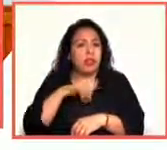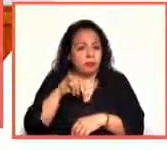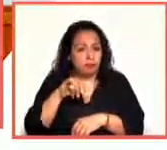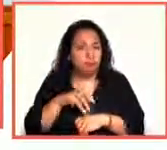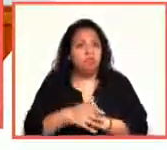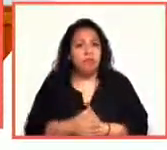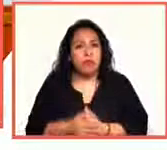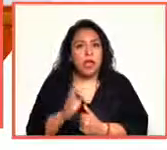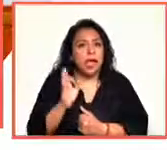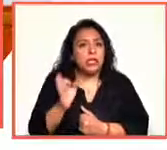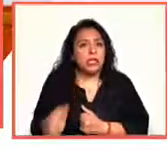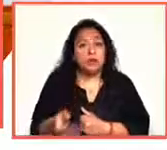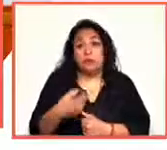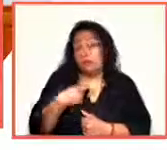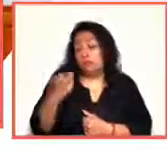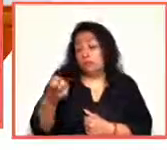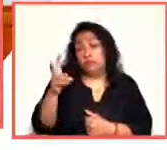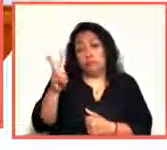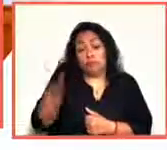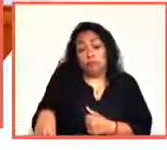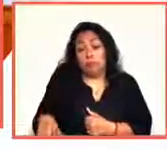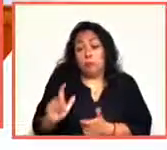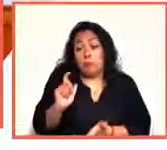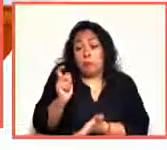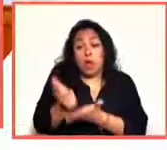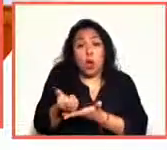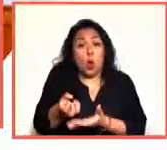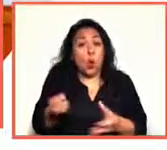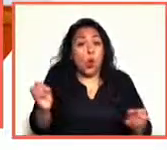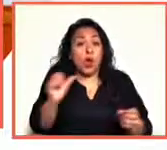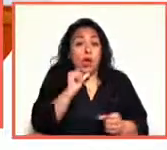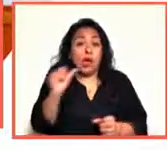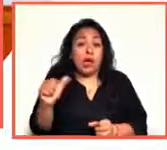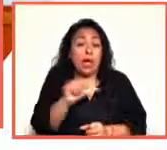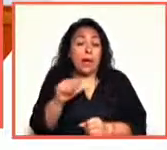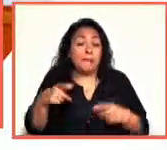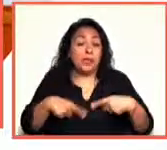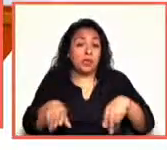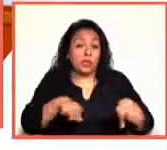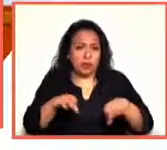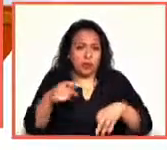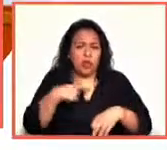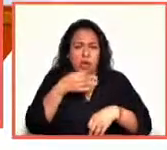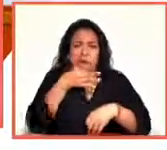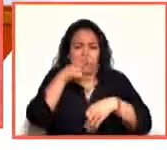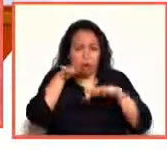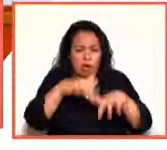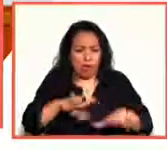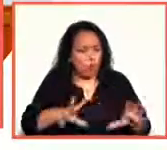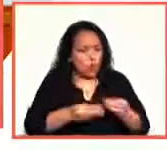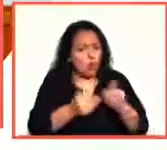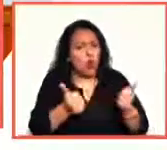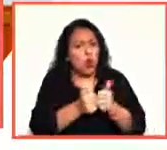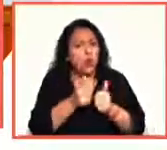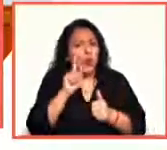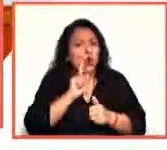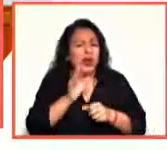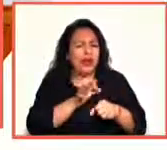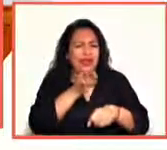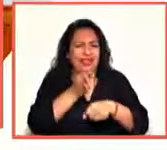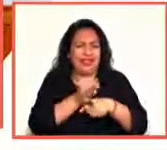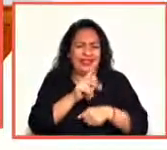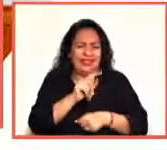es una realidad, ¿no? Se les ha pagado a trabajadores. Yo hice un comunicado conjuntamente con la tesorera, la licenciada Mayela